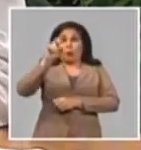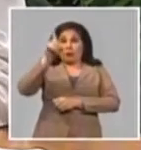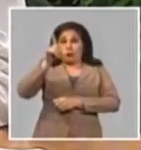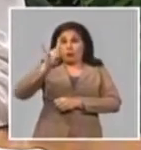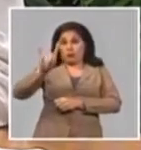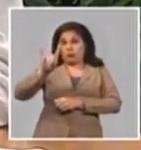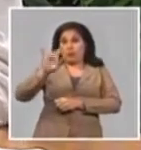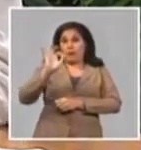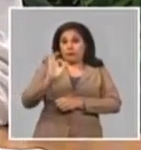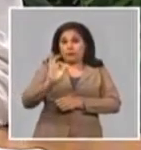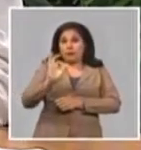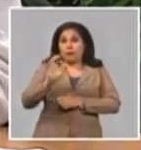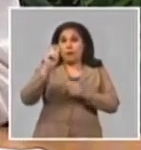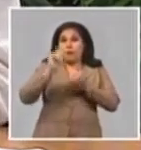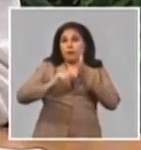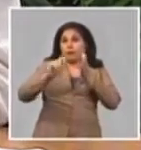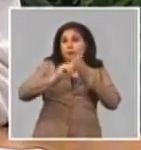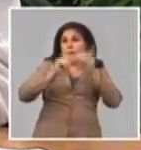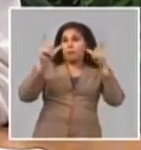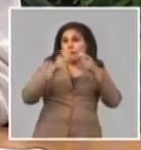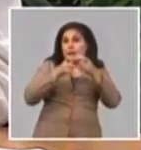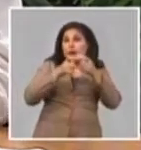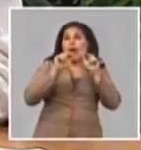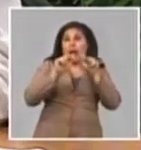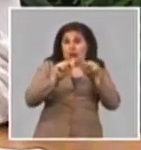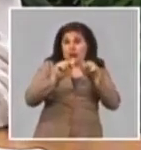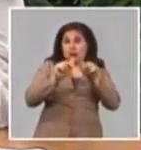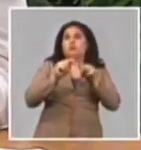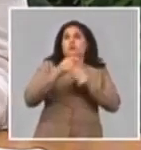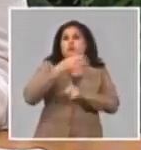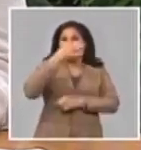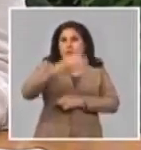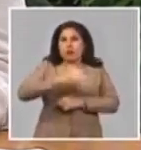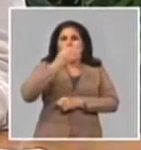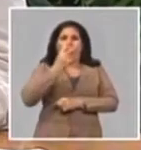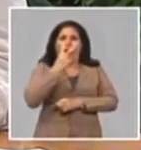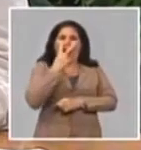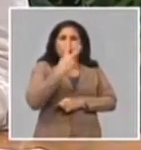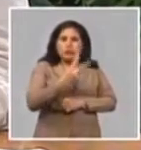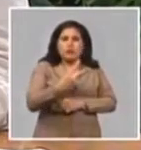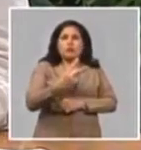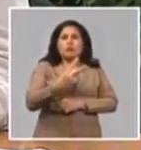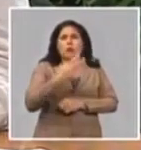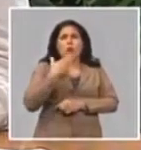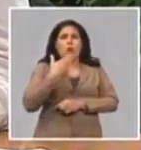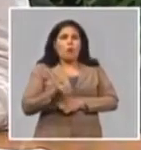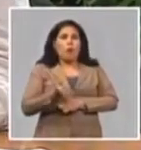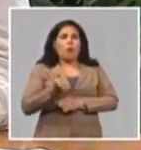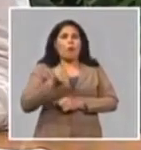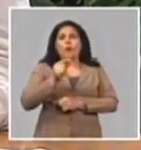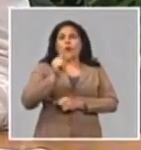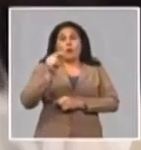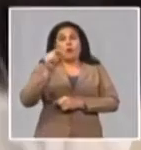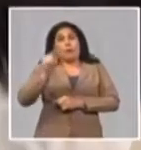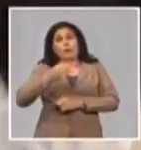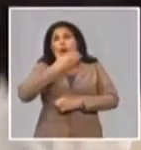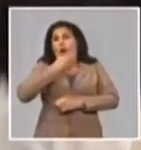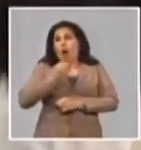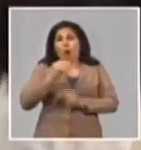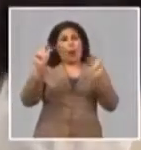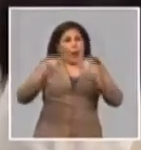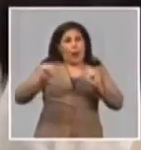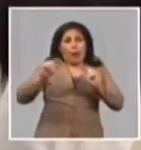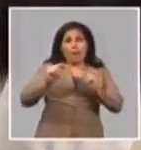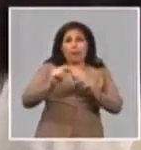la política, que es el destino de la atención a la dinámica demográfica en nuestro país. Que aunque esta es una